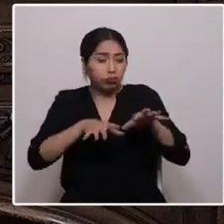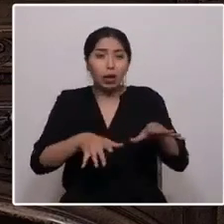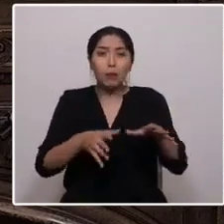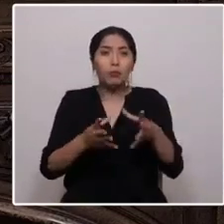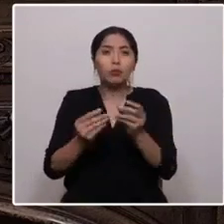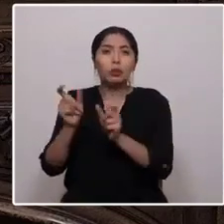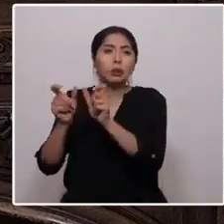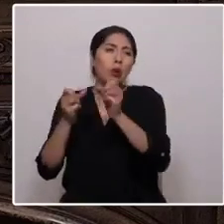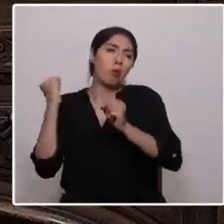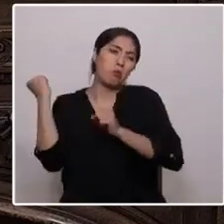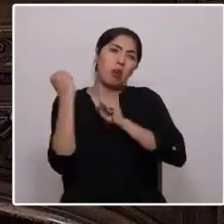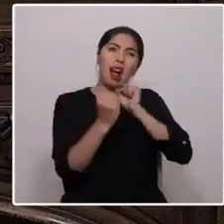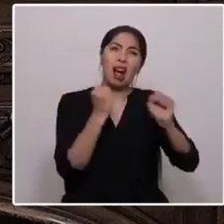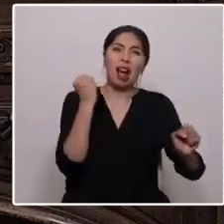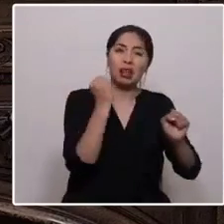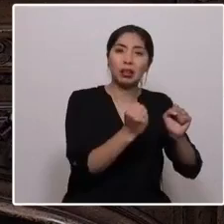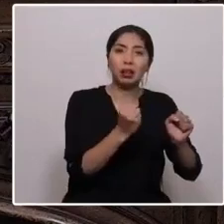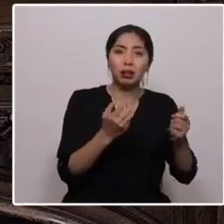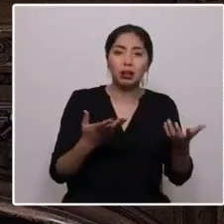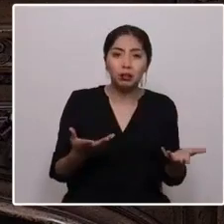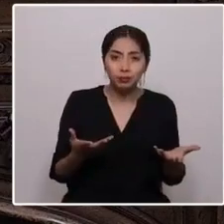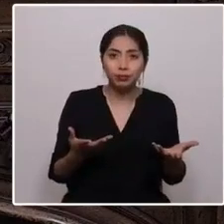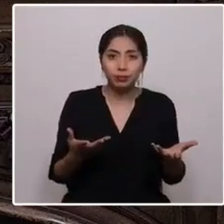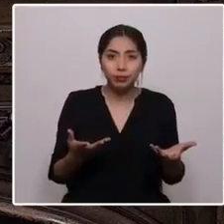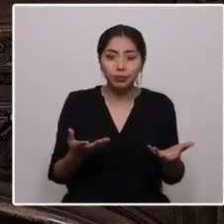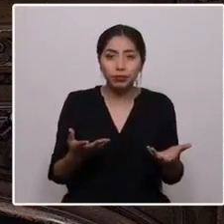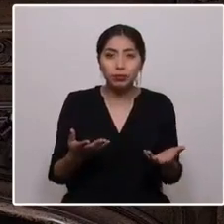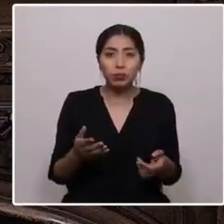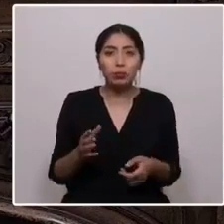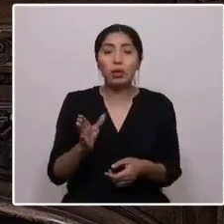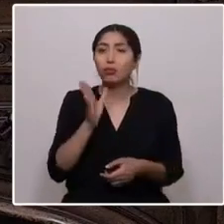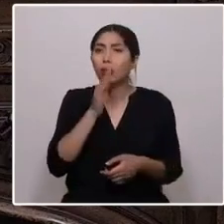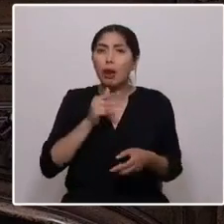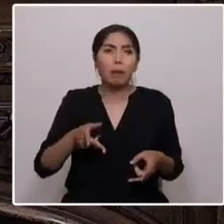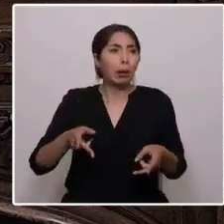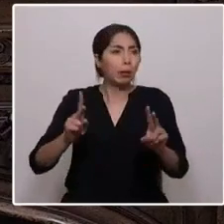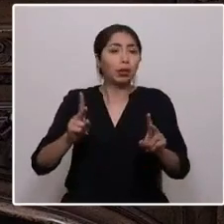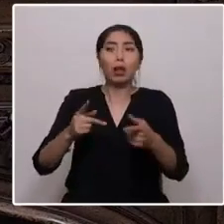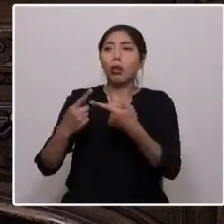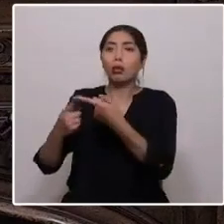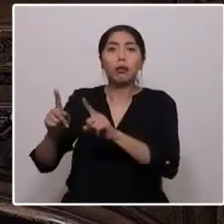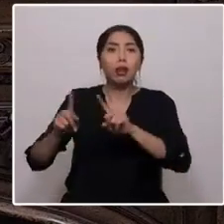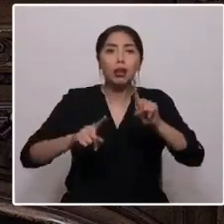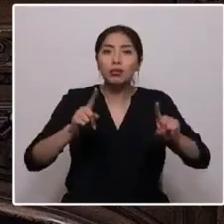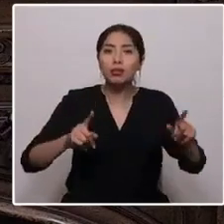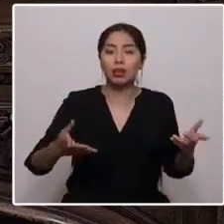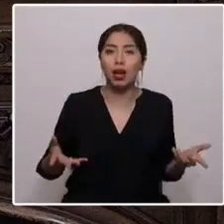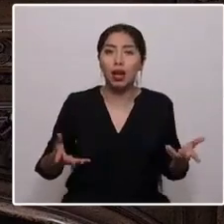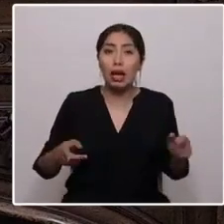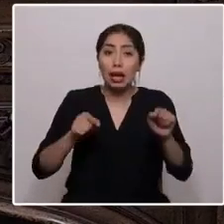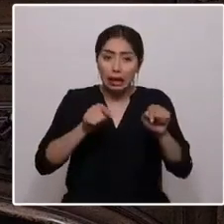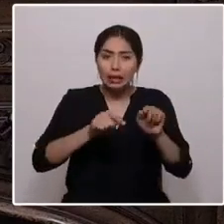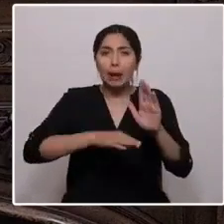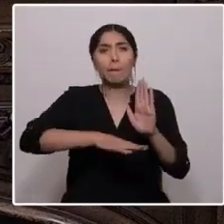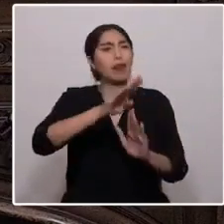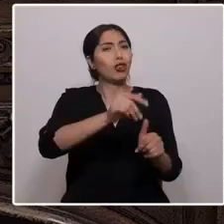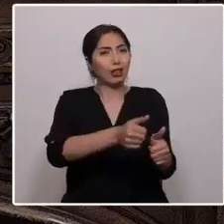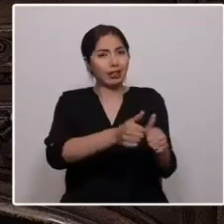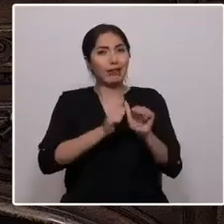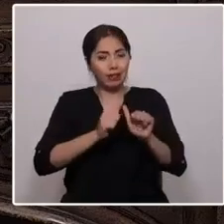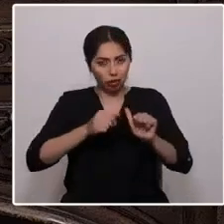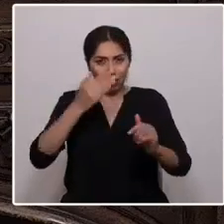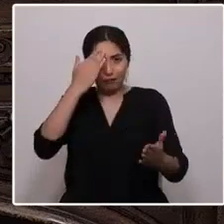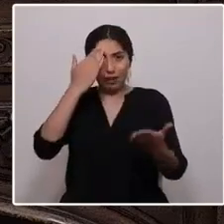buscan la homogenización del país, no permitiendo la diferencia. Creo que es el mayor desafío al que nos enfrentamos como